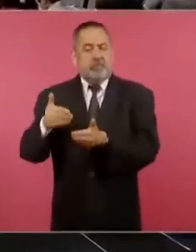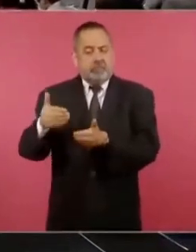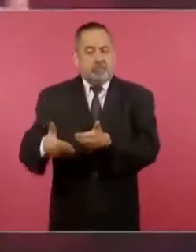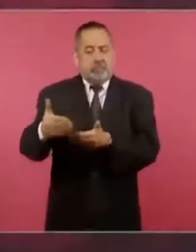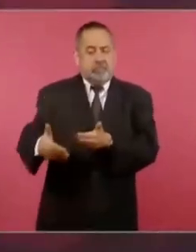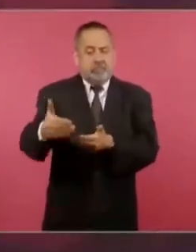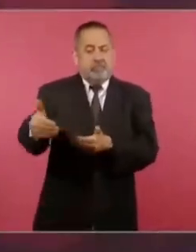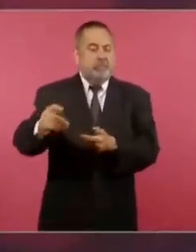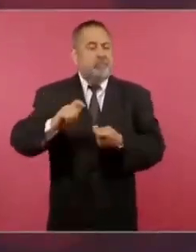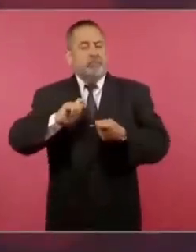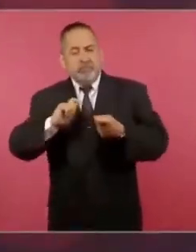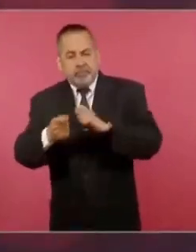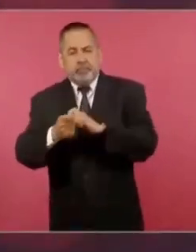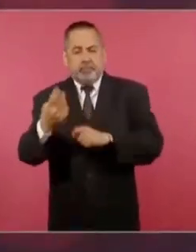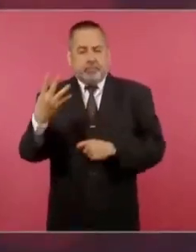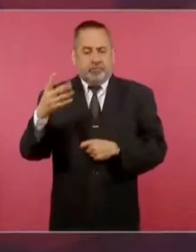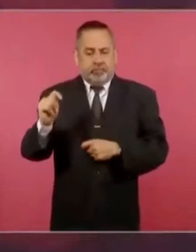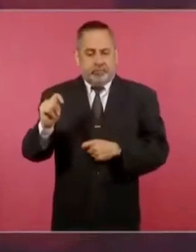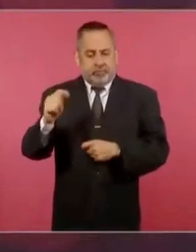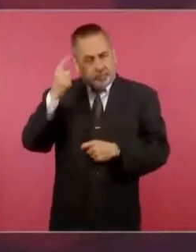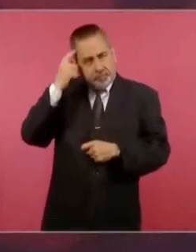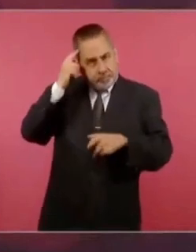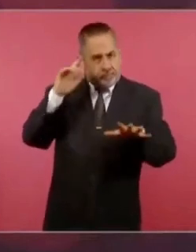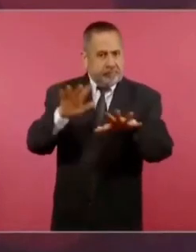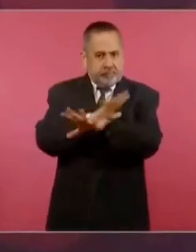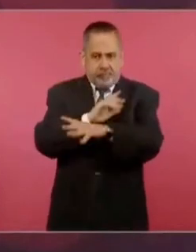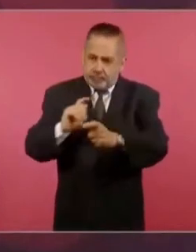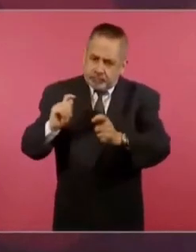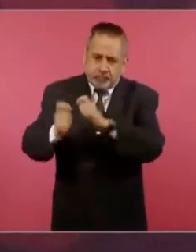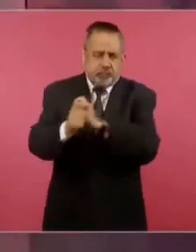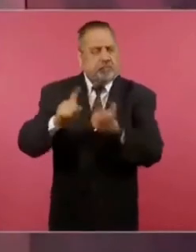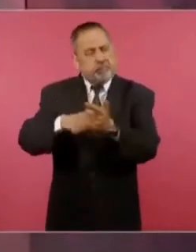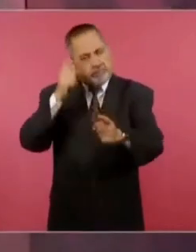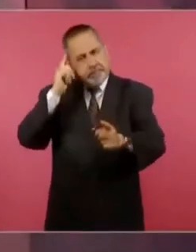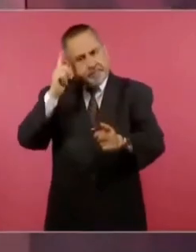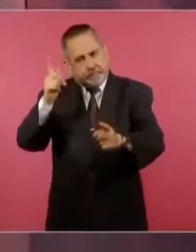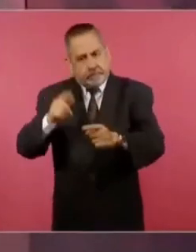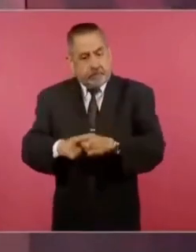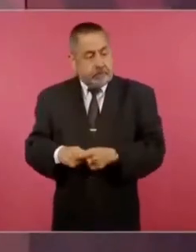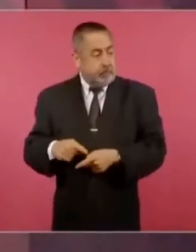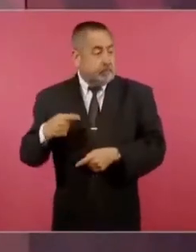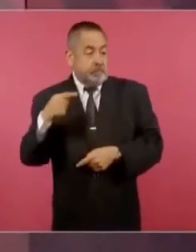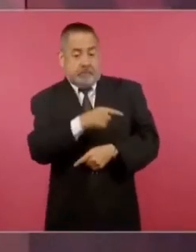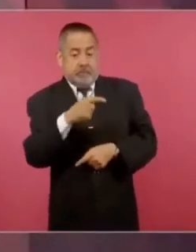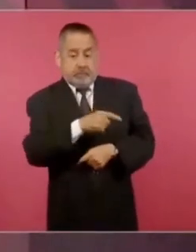transformación, que no regrese